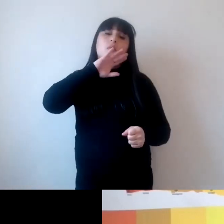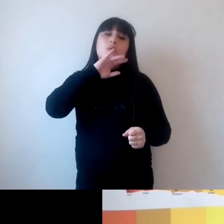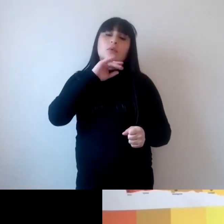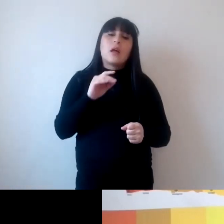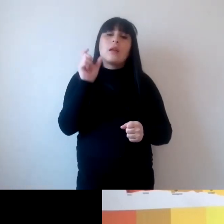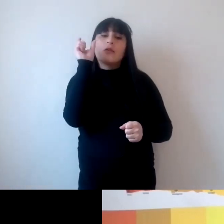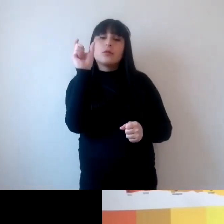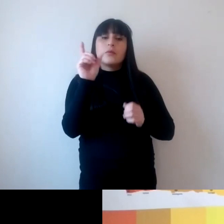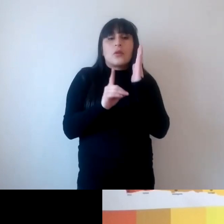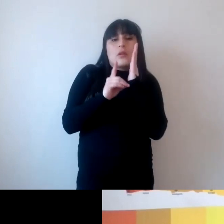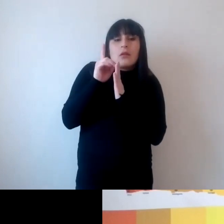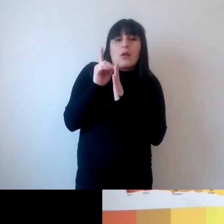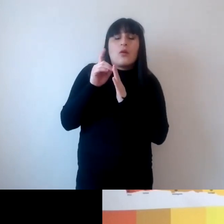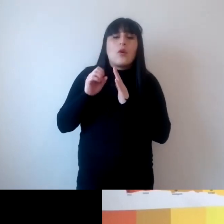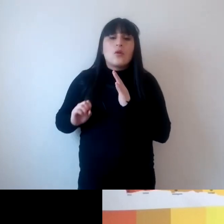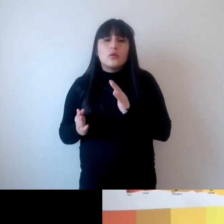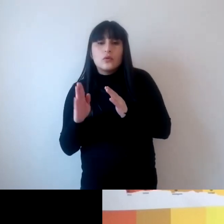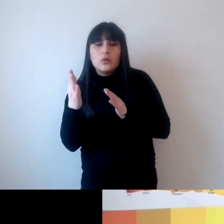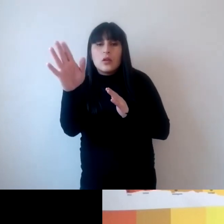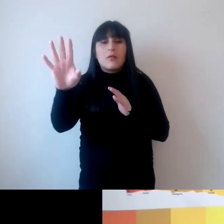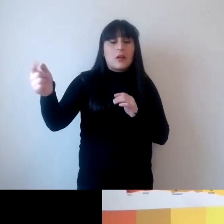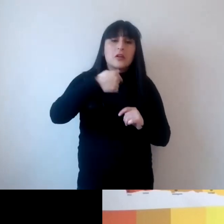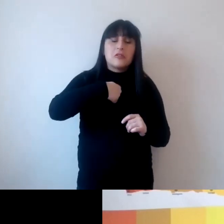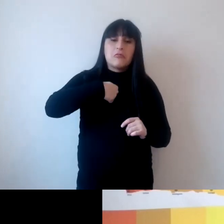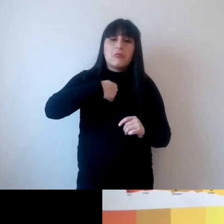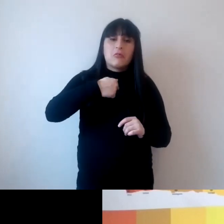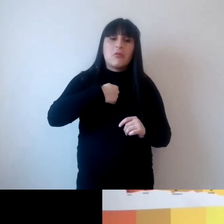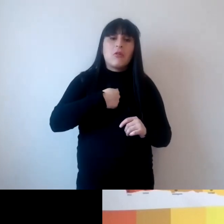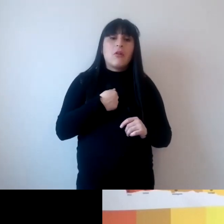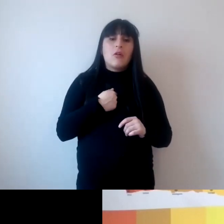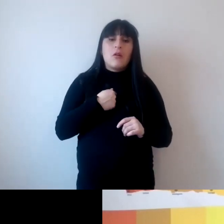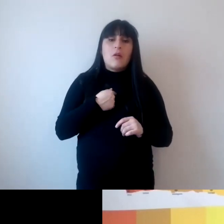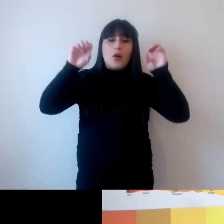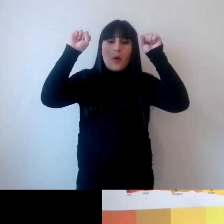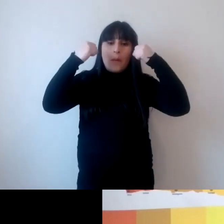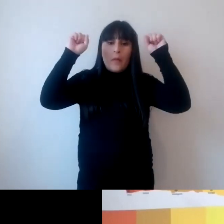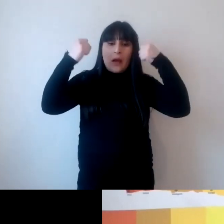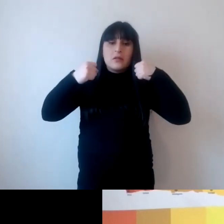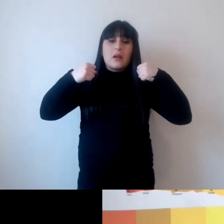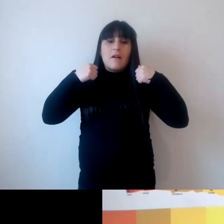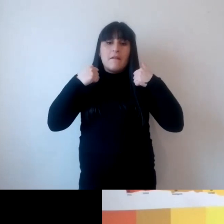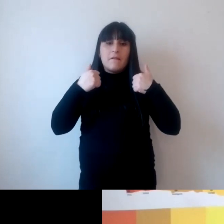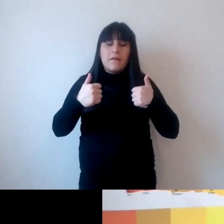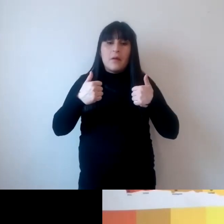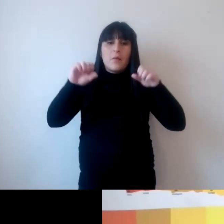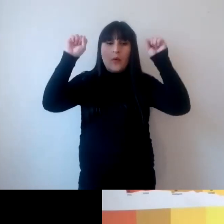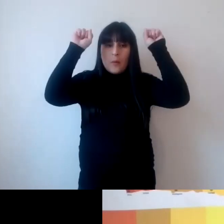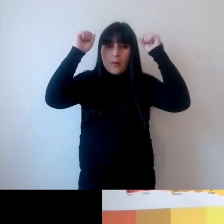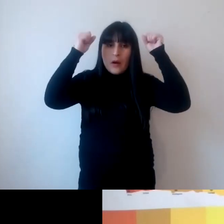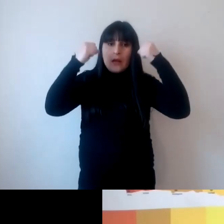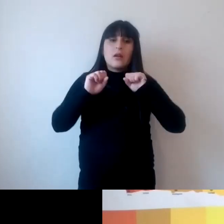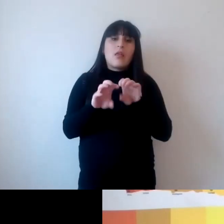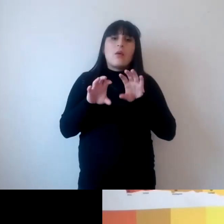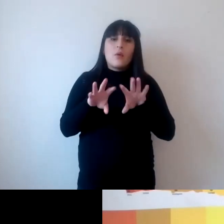sostenible que asumo y defiendo y me parecen prácticas óptimas y conozco prácticas que utilizan el concepto de educación